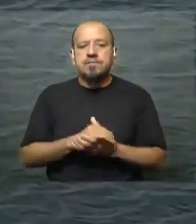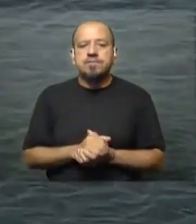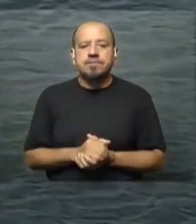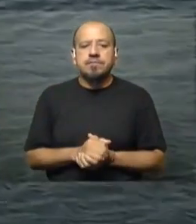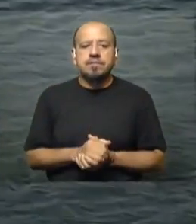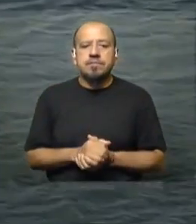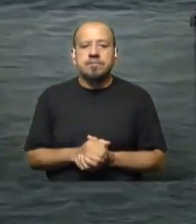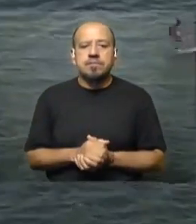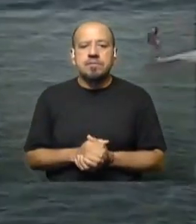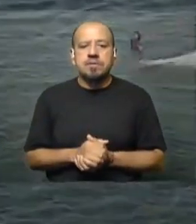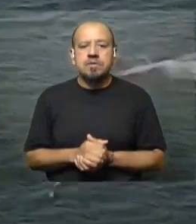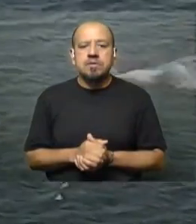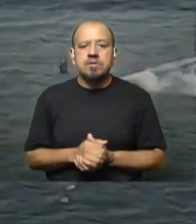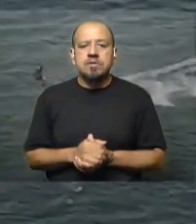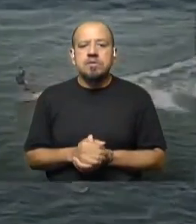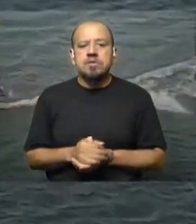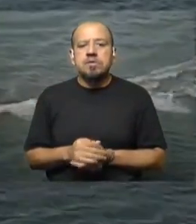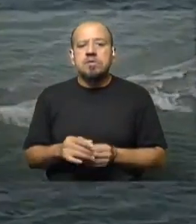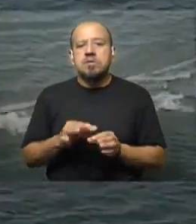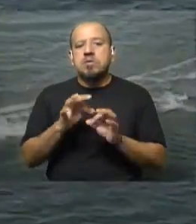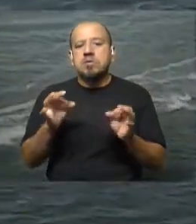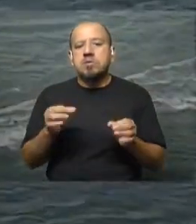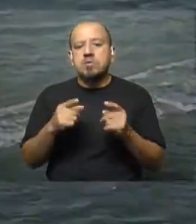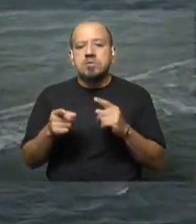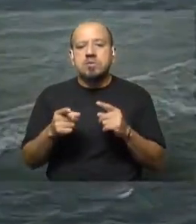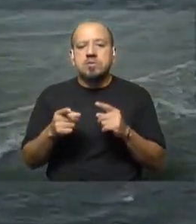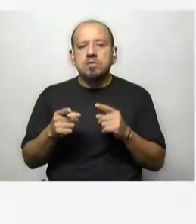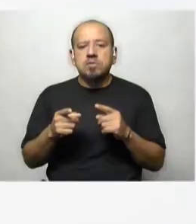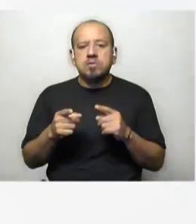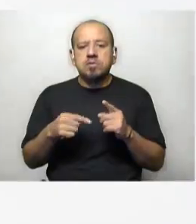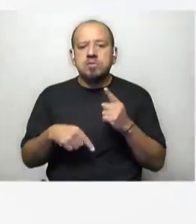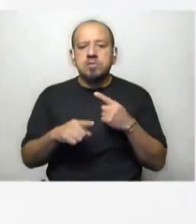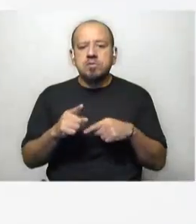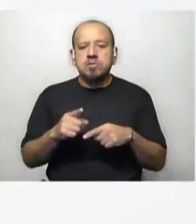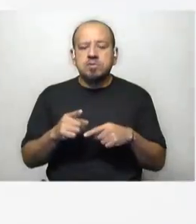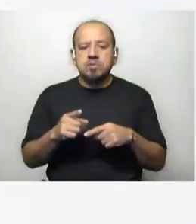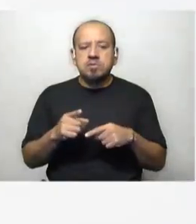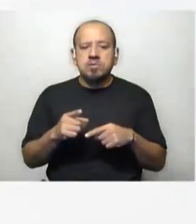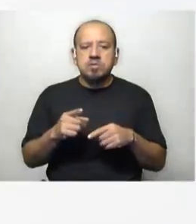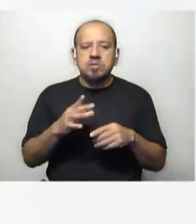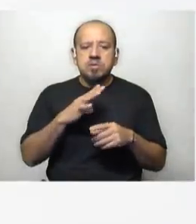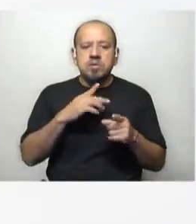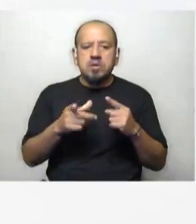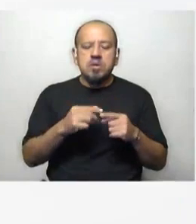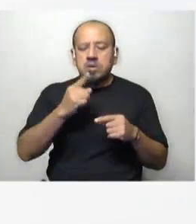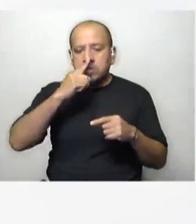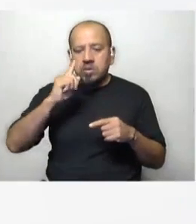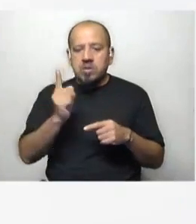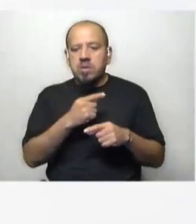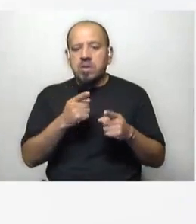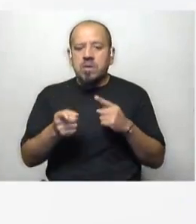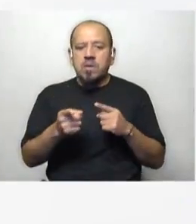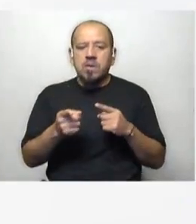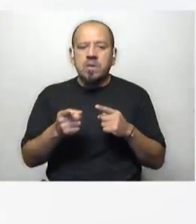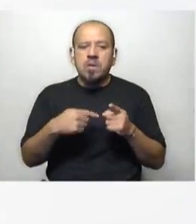Cuando uno tiene en cuenta u observa el kitesurf, claramente es una perturbación porque se mueven a gran velocidad, hacen